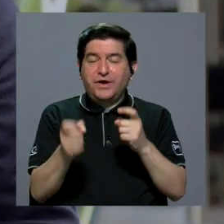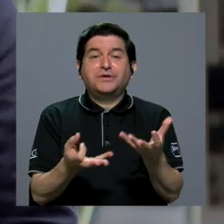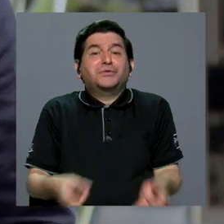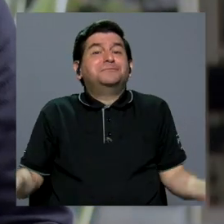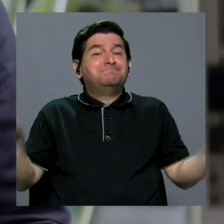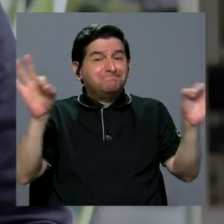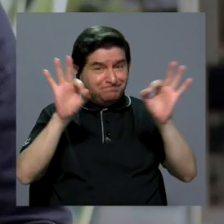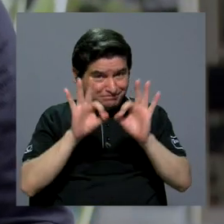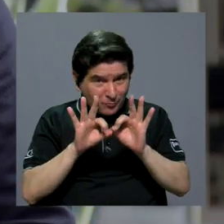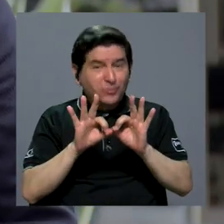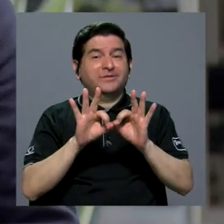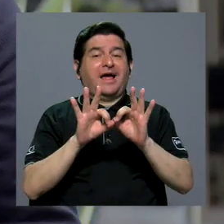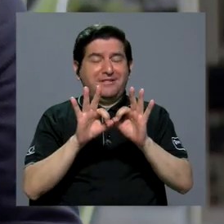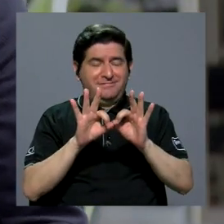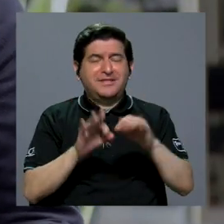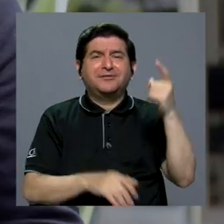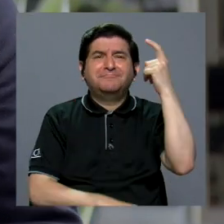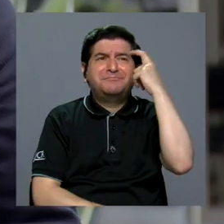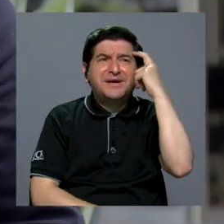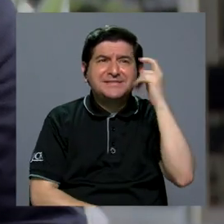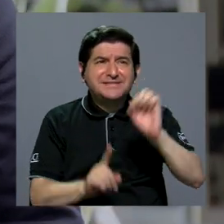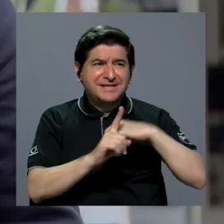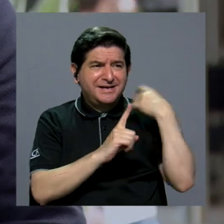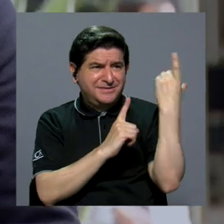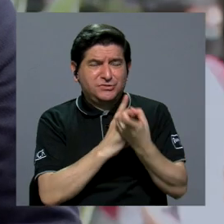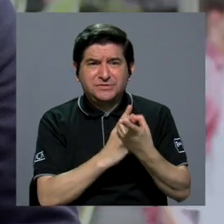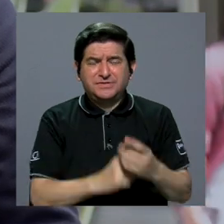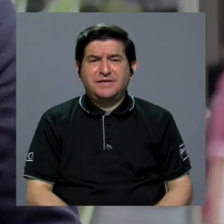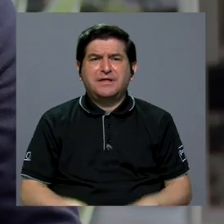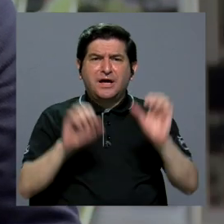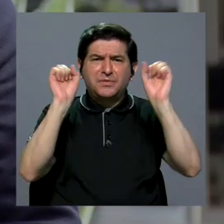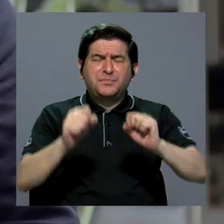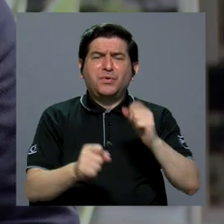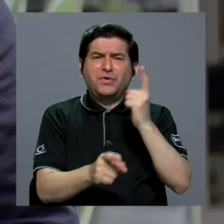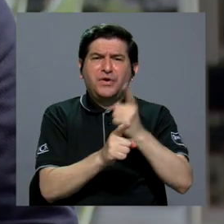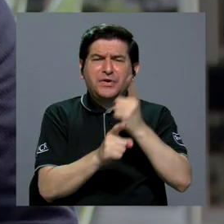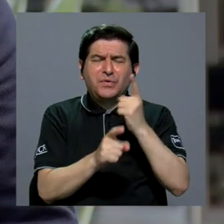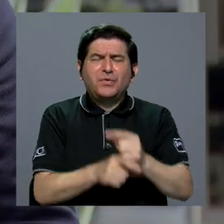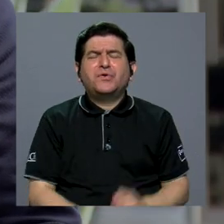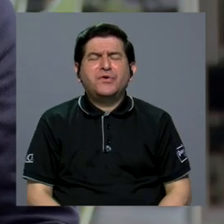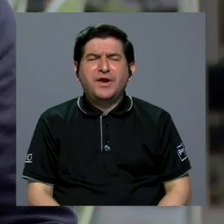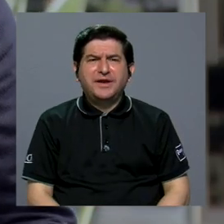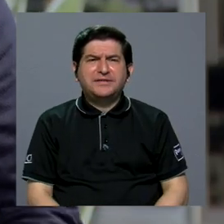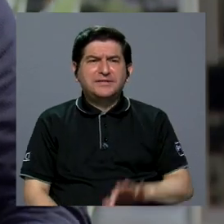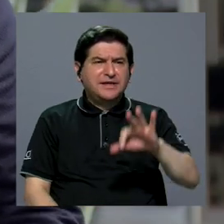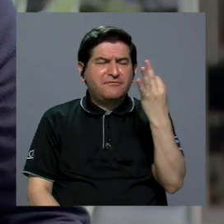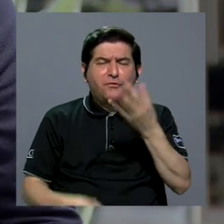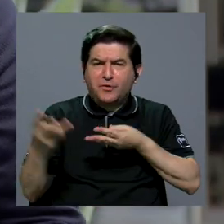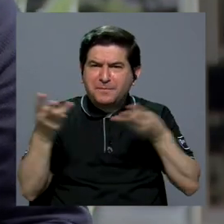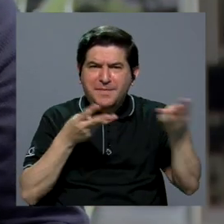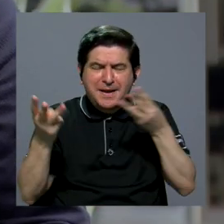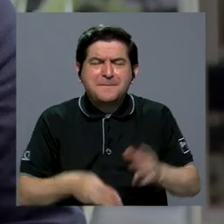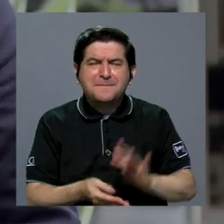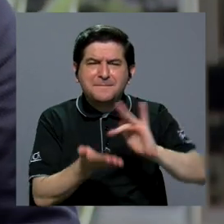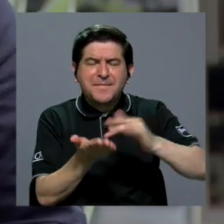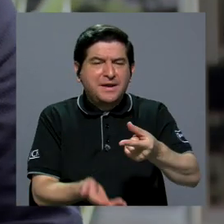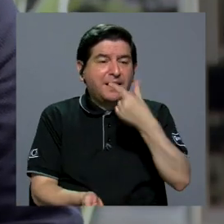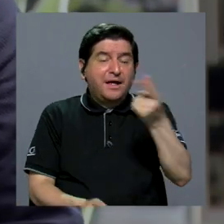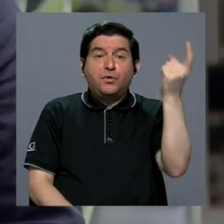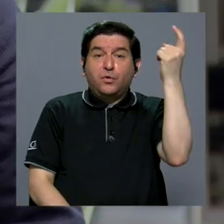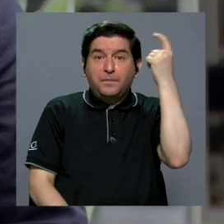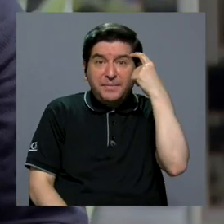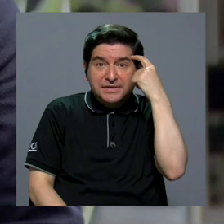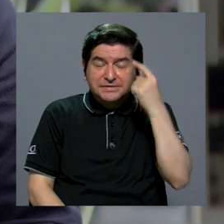importante que pensemos como sociedad la forma adecuada de los medicamentos, del mercado de medicamentos, pensando